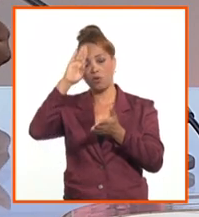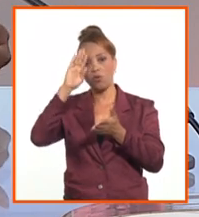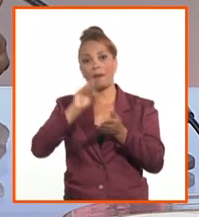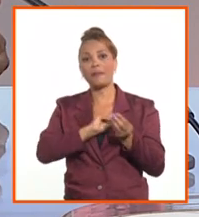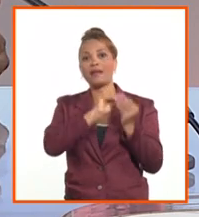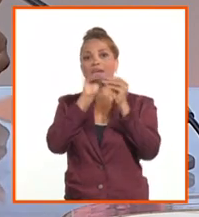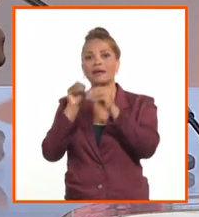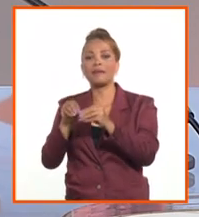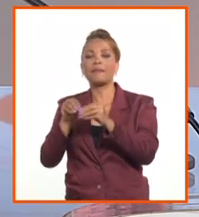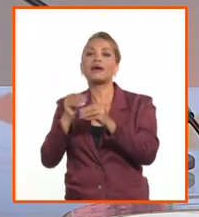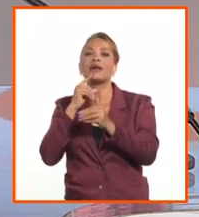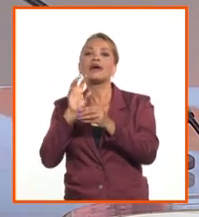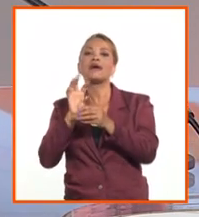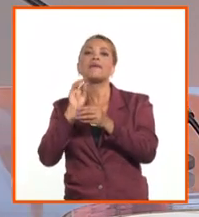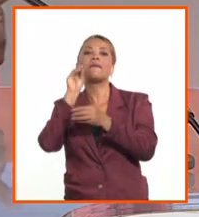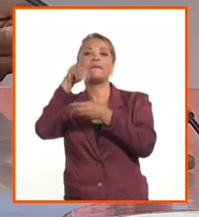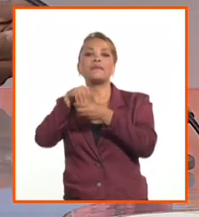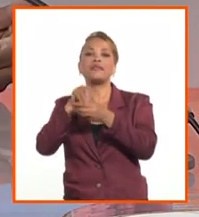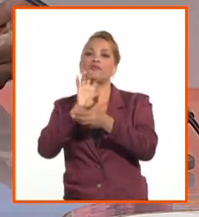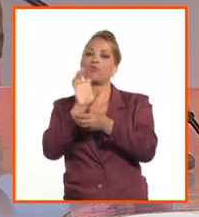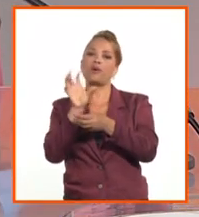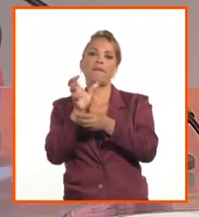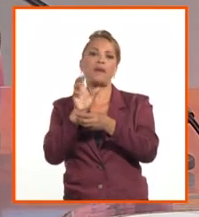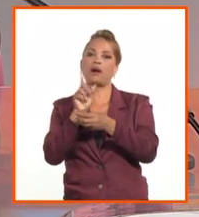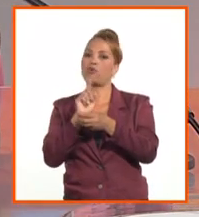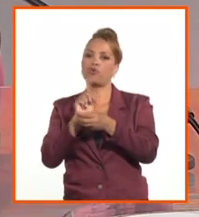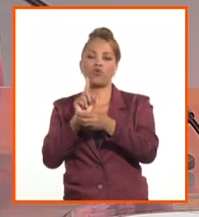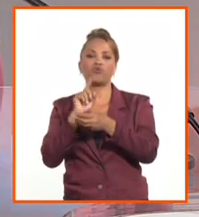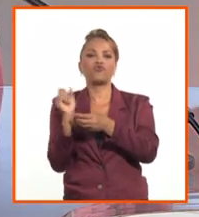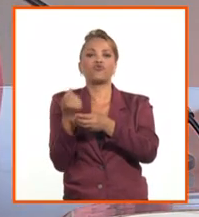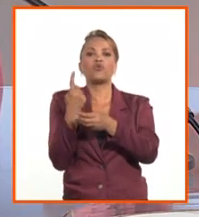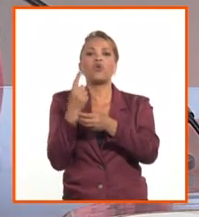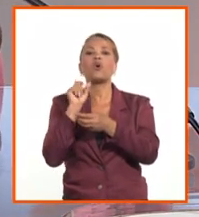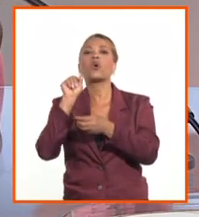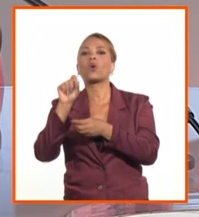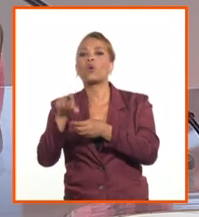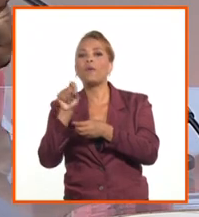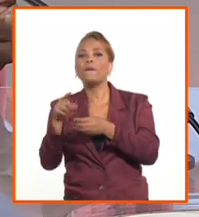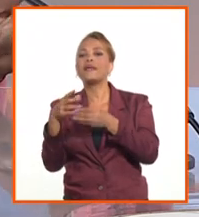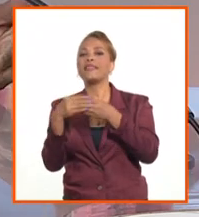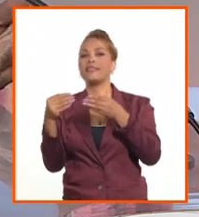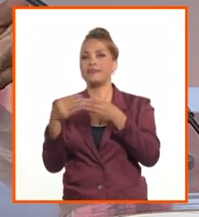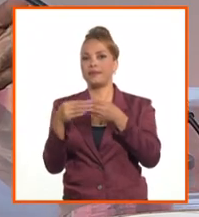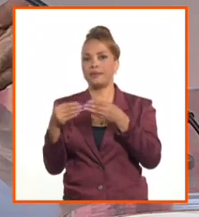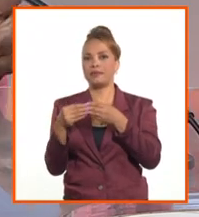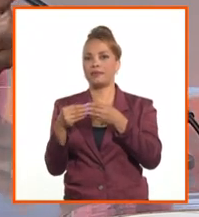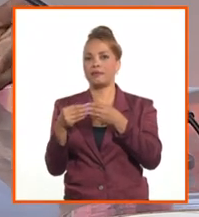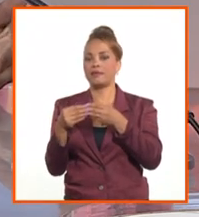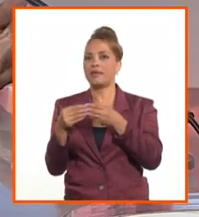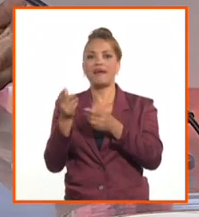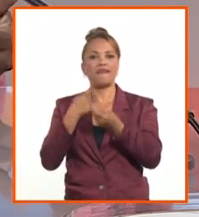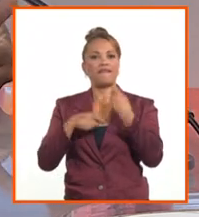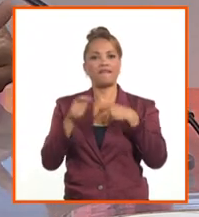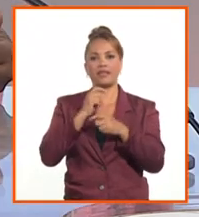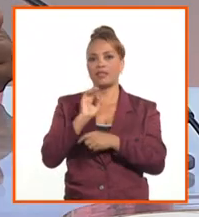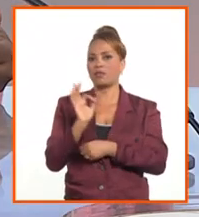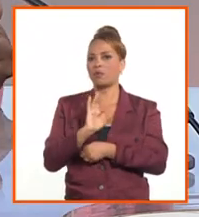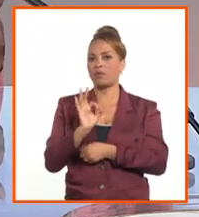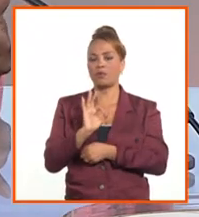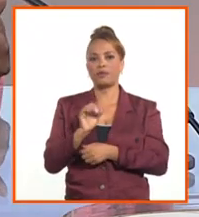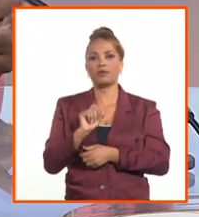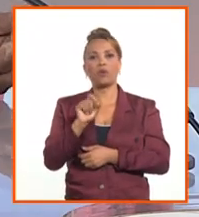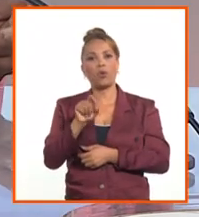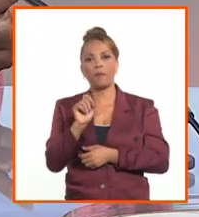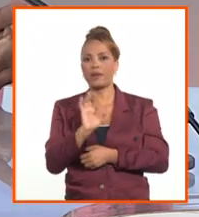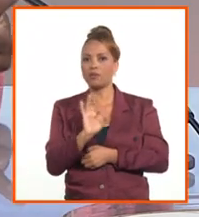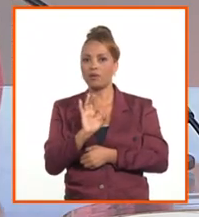cuentas bancarias. Solamente para la compra en este primer momento se podrán entonces utilizar los dólares estadounidenses.